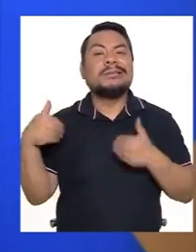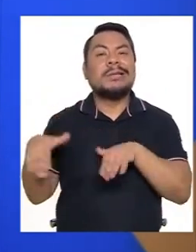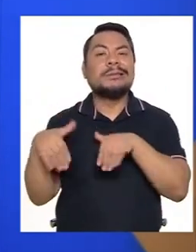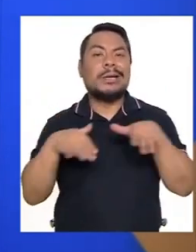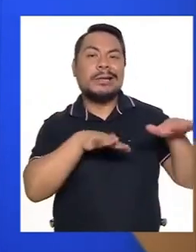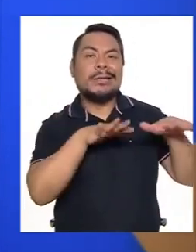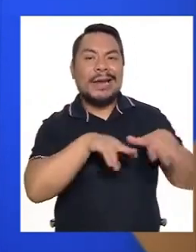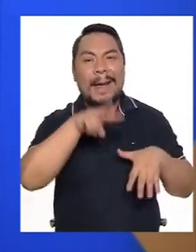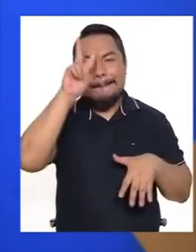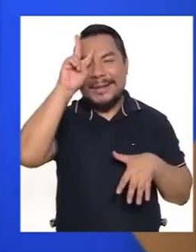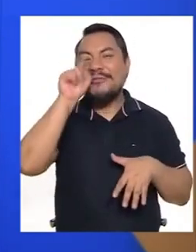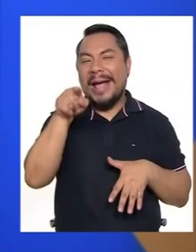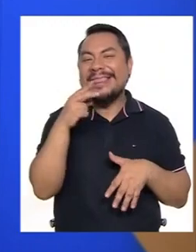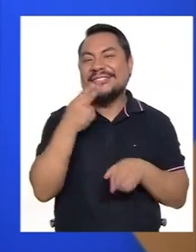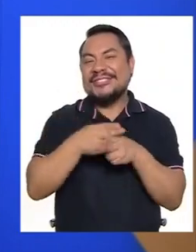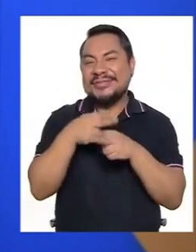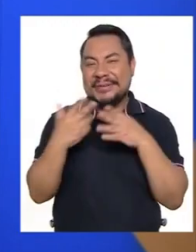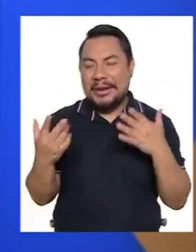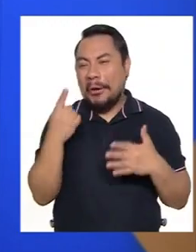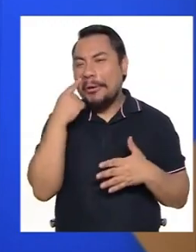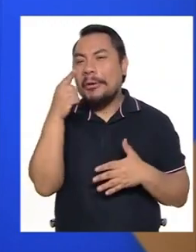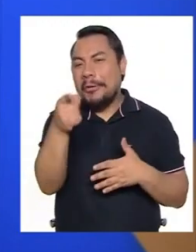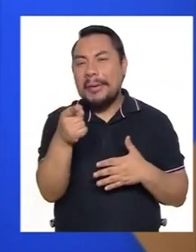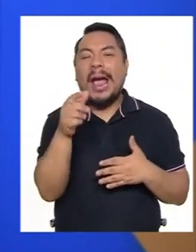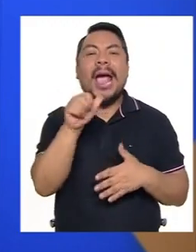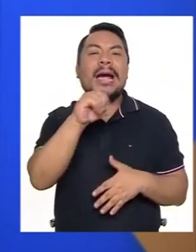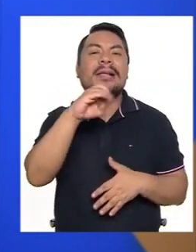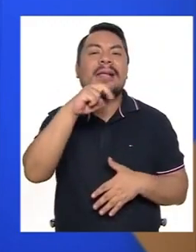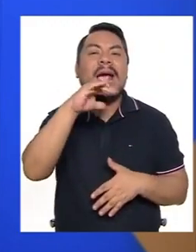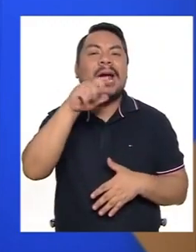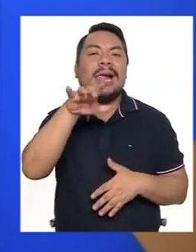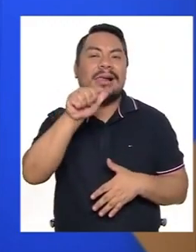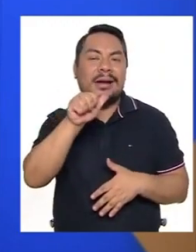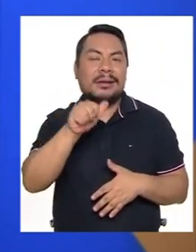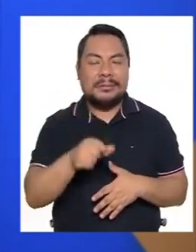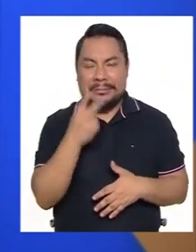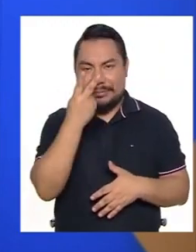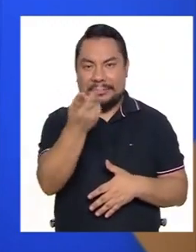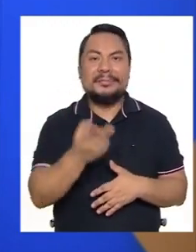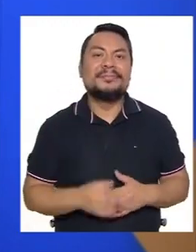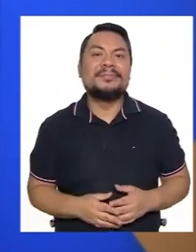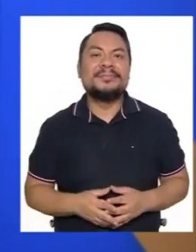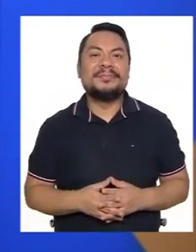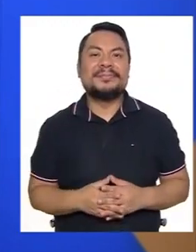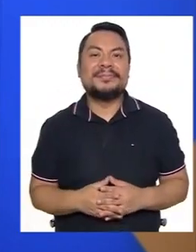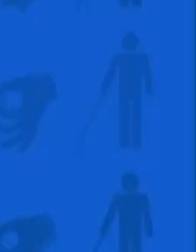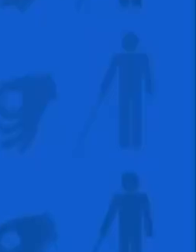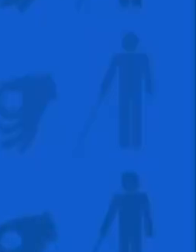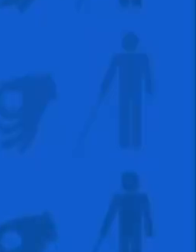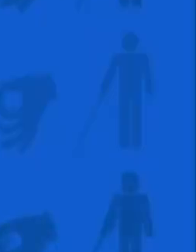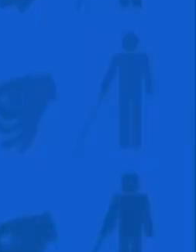Shakira peruana. Vamos a conocer más sobre Ana Carla en la siguiente nota.